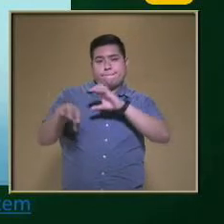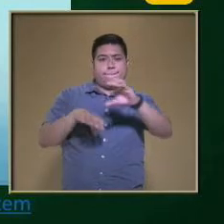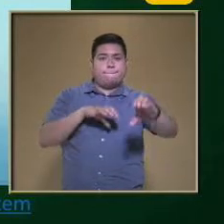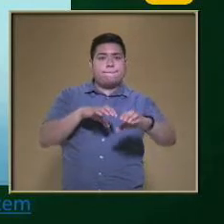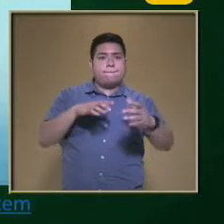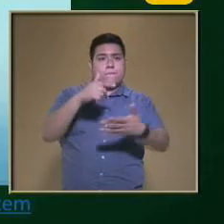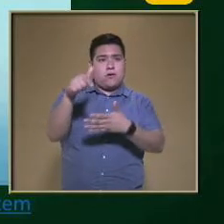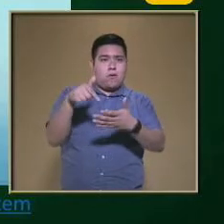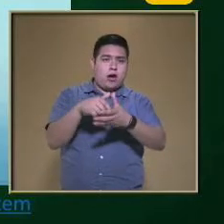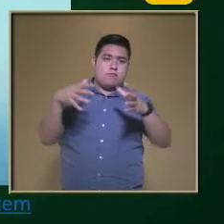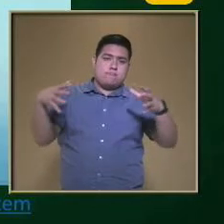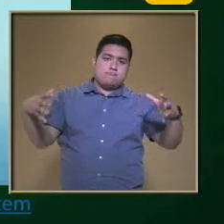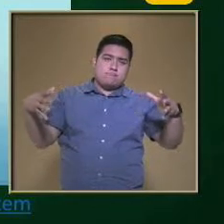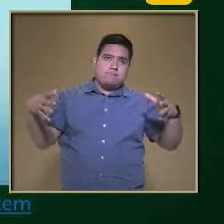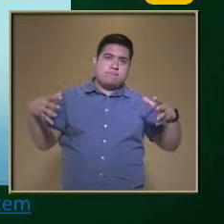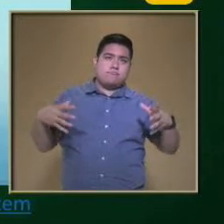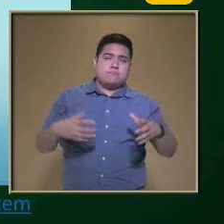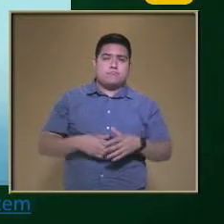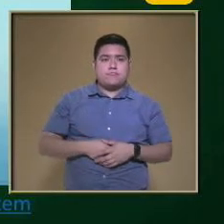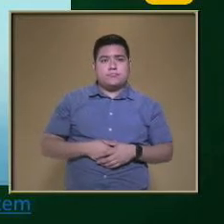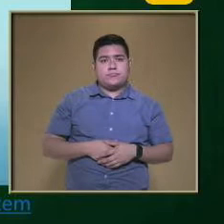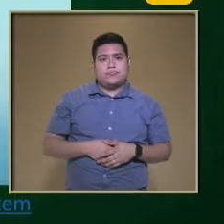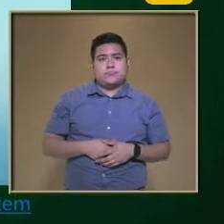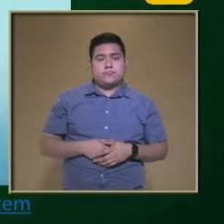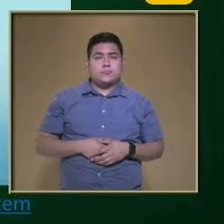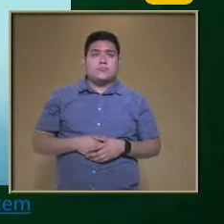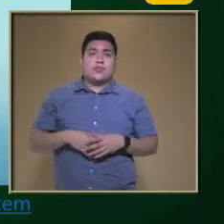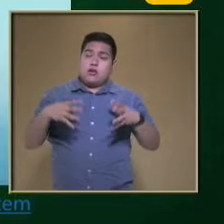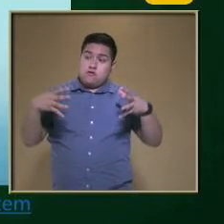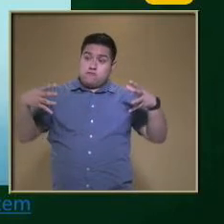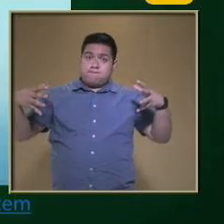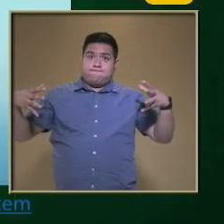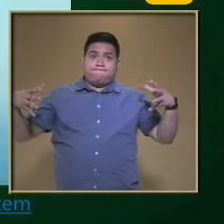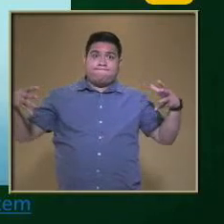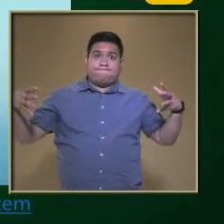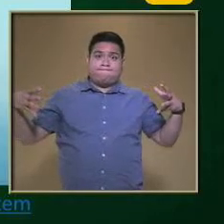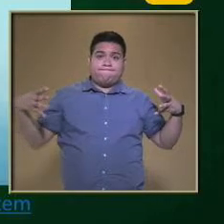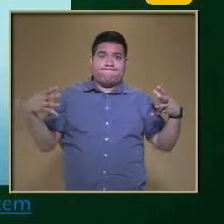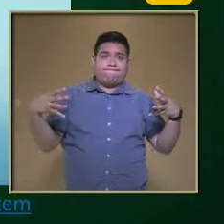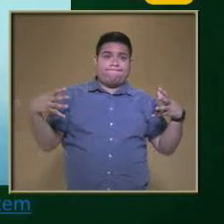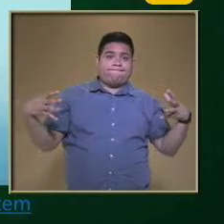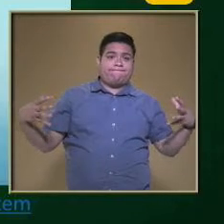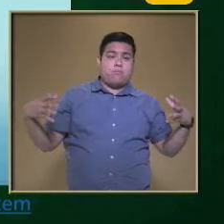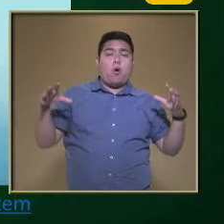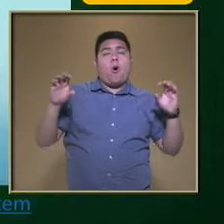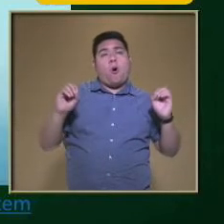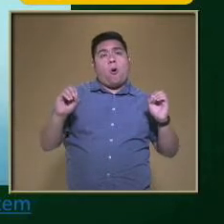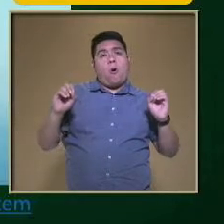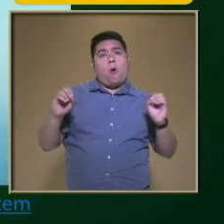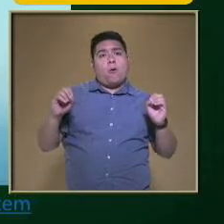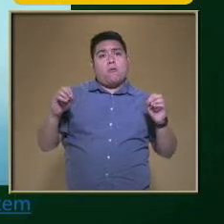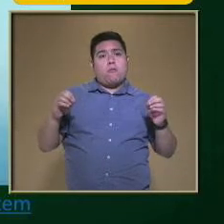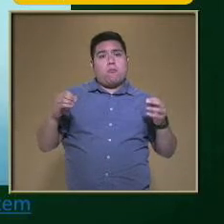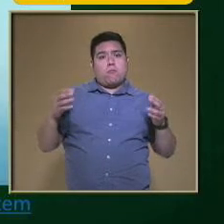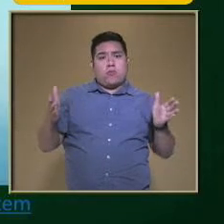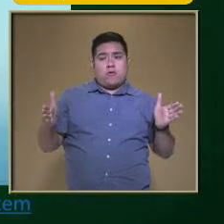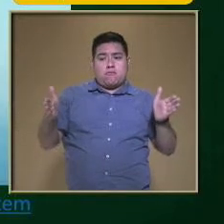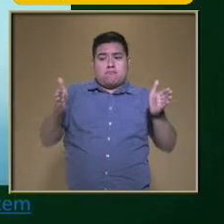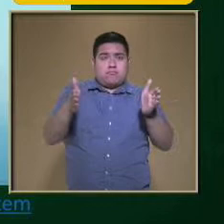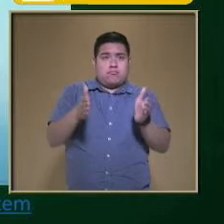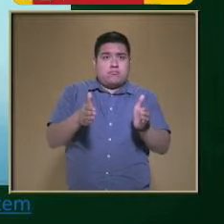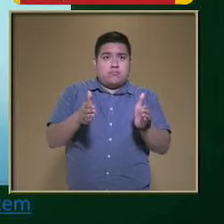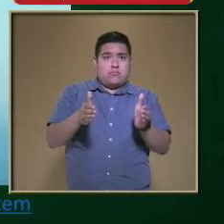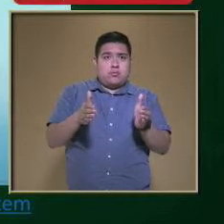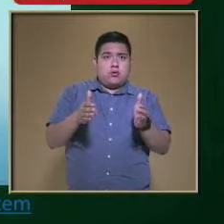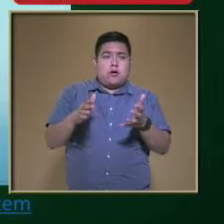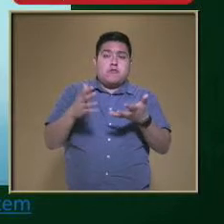visto Ustedes en los libros Unas extensiones Enormes Enormes De territorio O puede ser Dentro de un árbol Seco En una